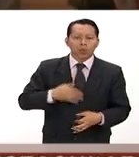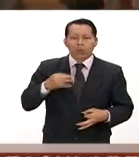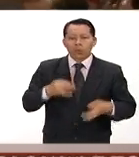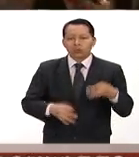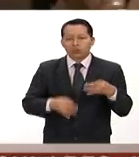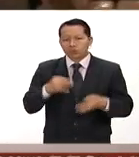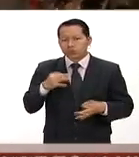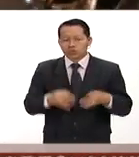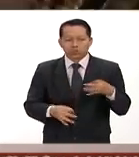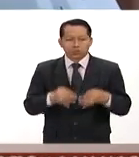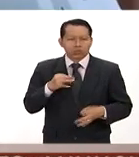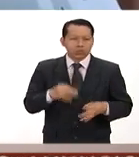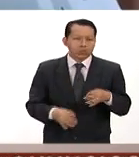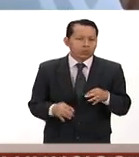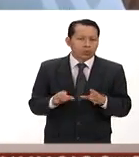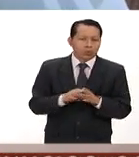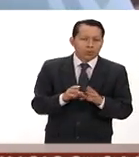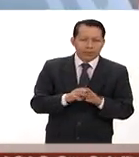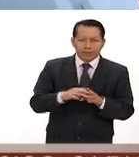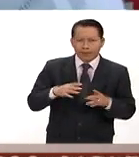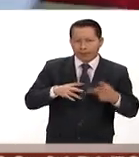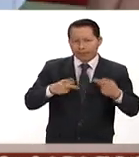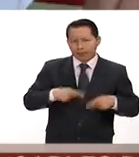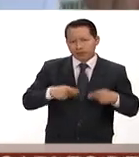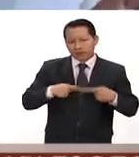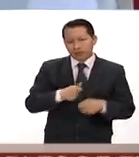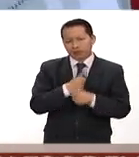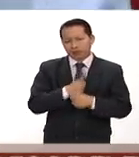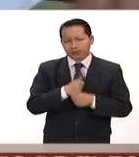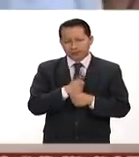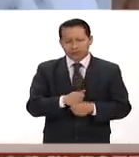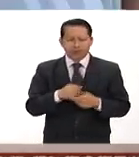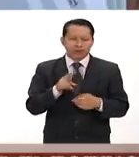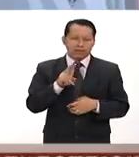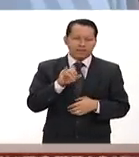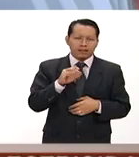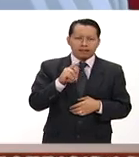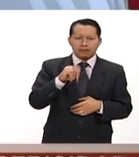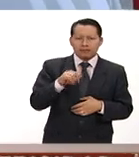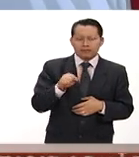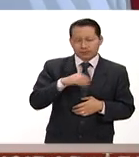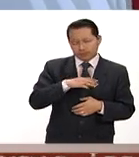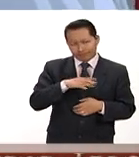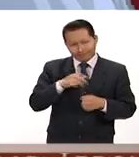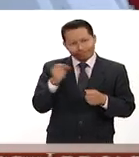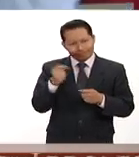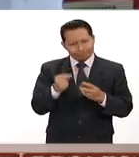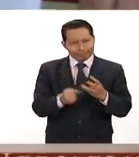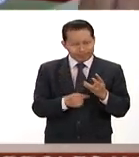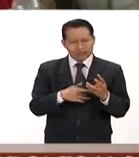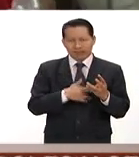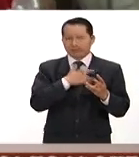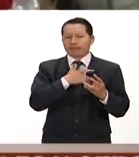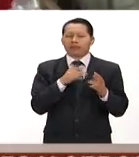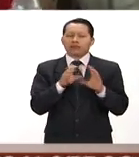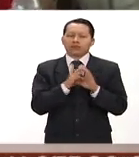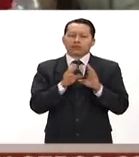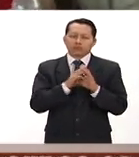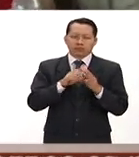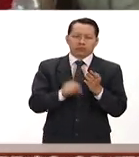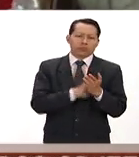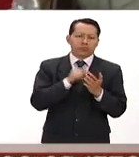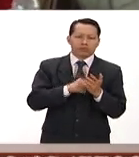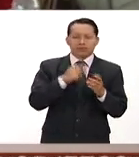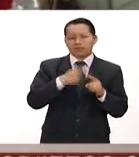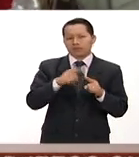parte de de las víctimas son como puntos muy sensibles para gran parte de la población